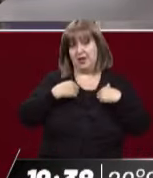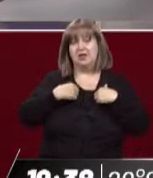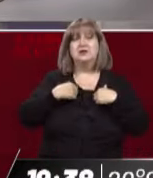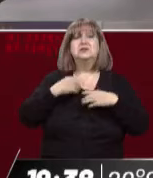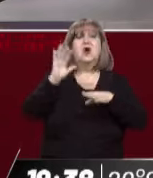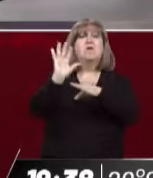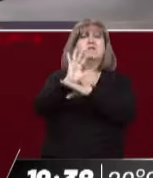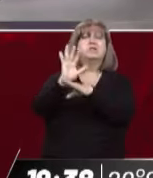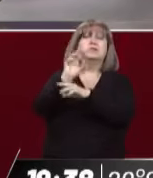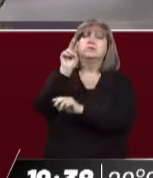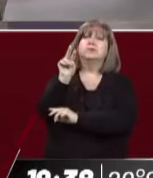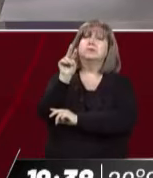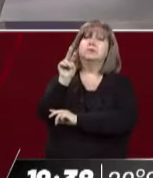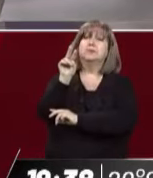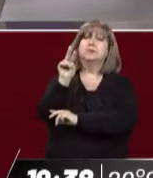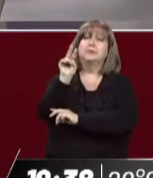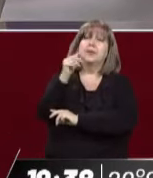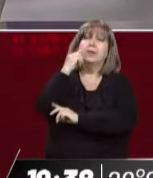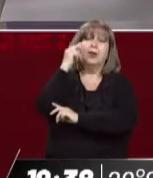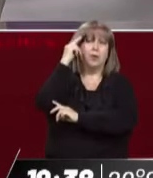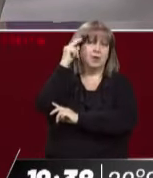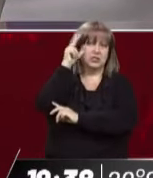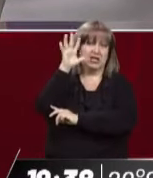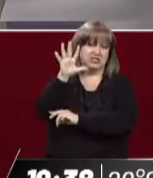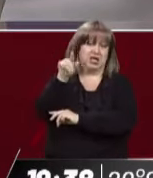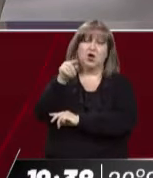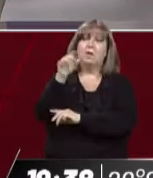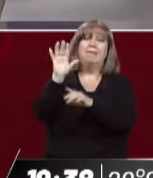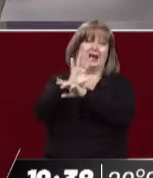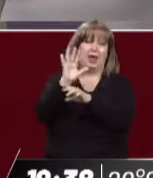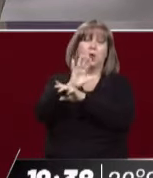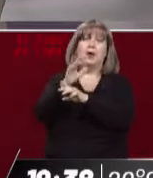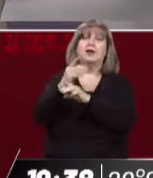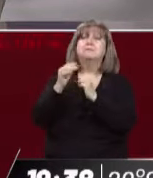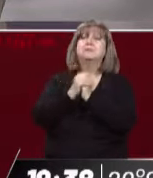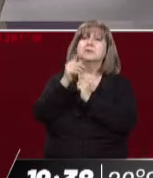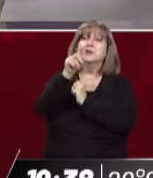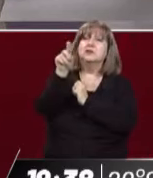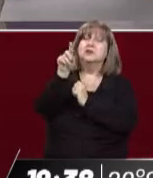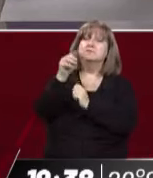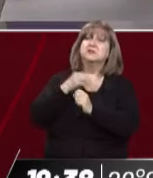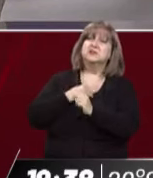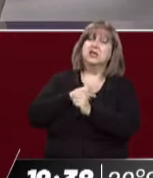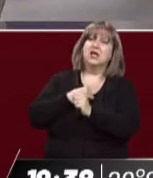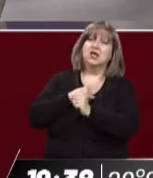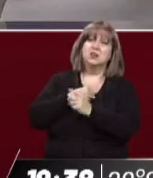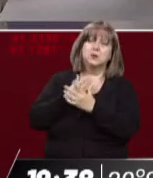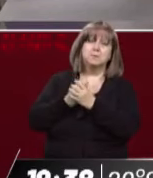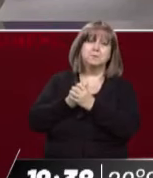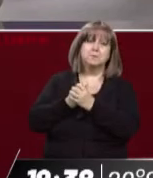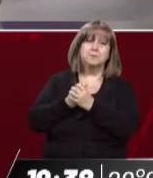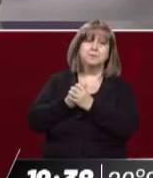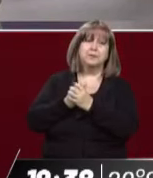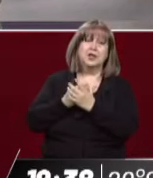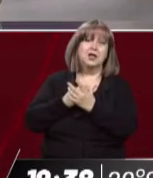película de la noche anterior, y en ese momento en particular fue lo que sentí. Puede haber estado o